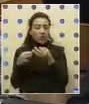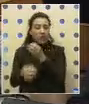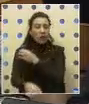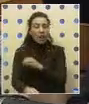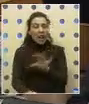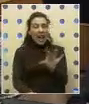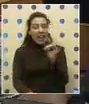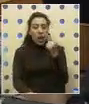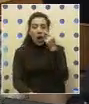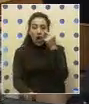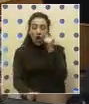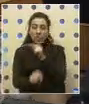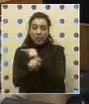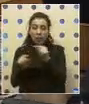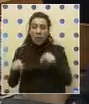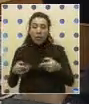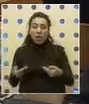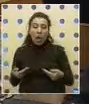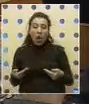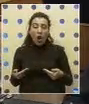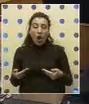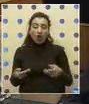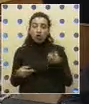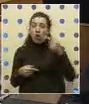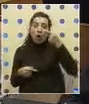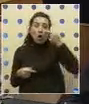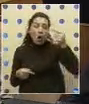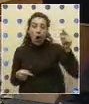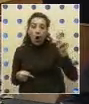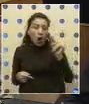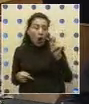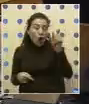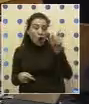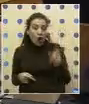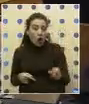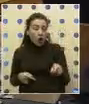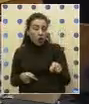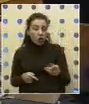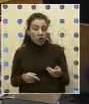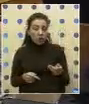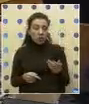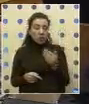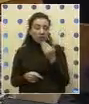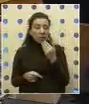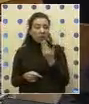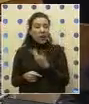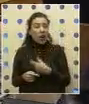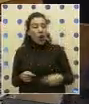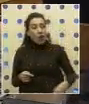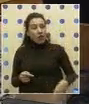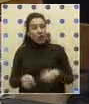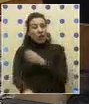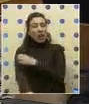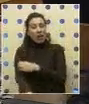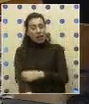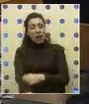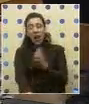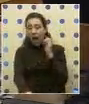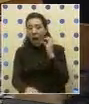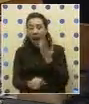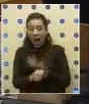electos y conocidos por ello, porque hoy día prácticamente no son conocidos, sino también en que los gobiernos regionales tengan